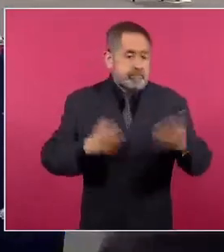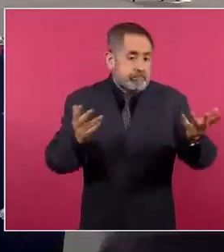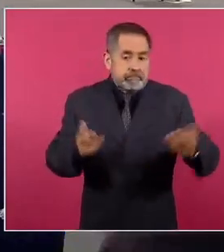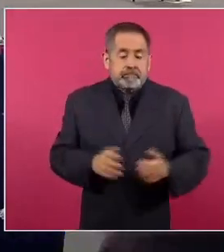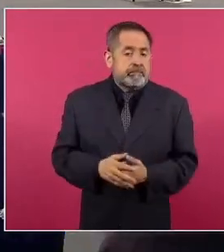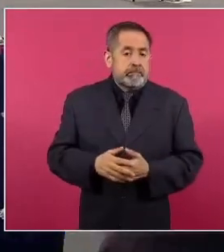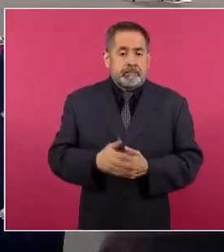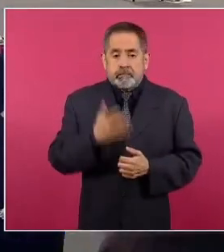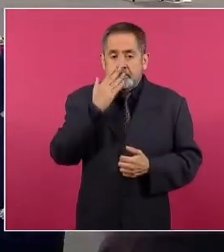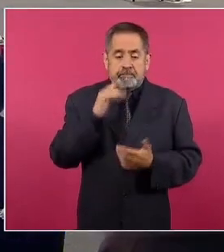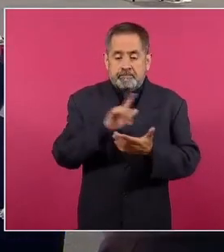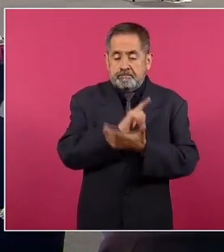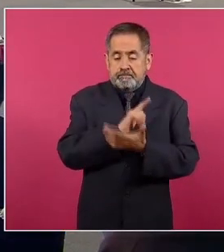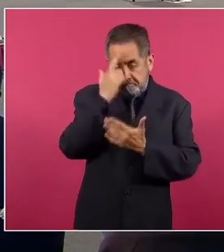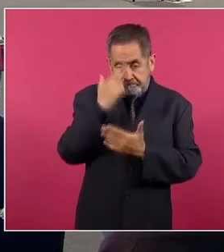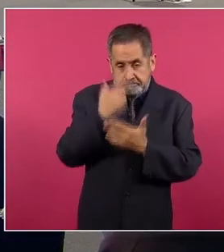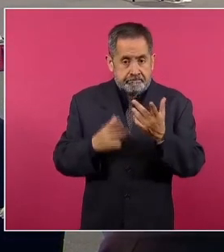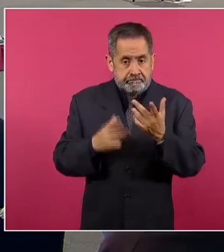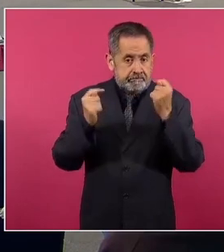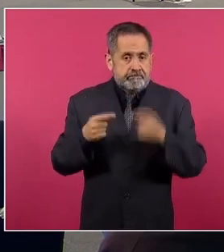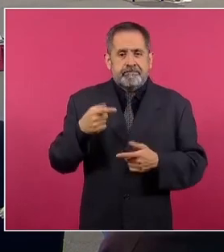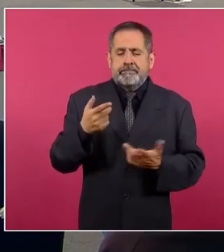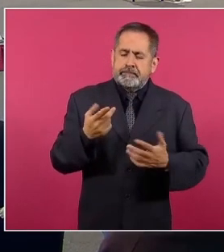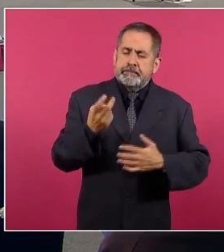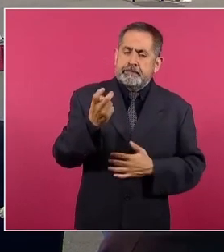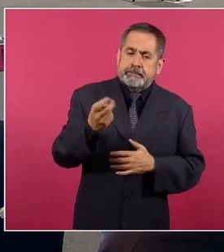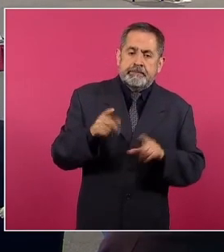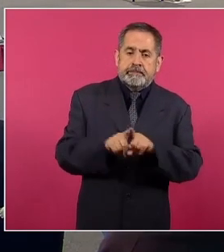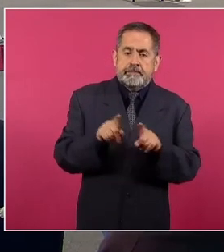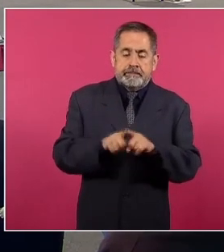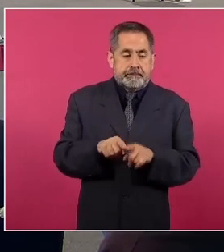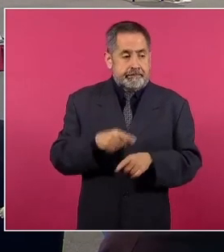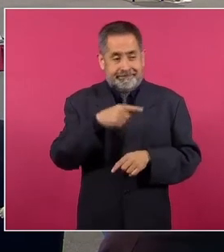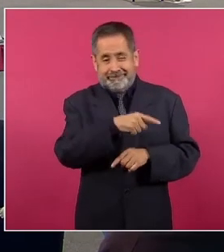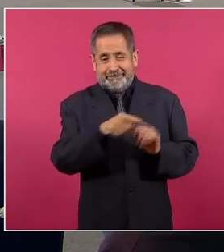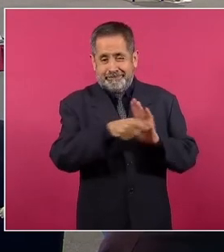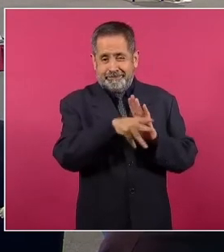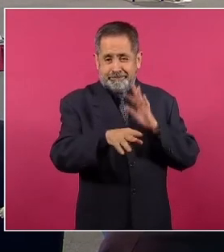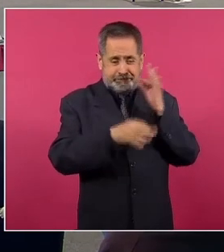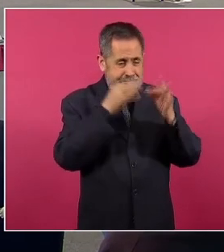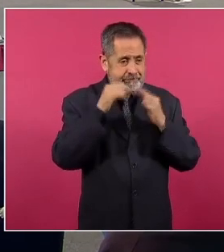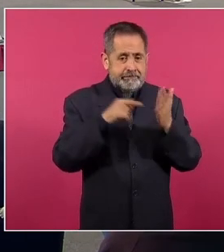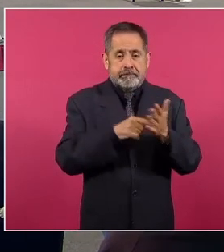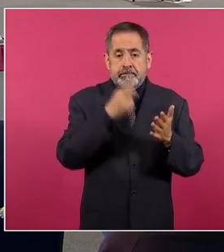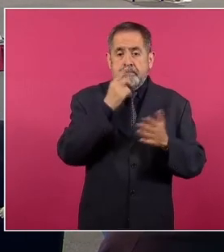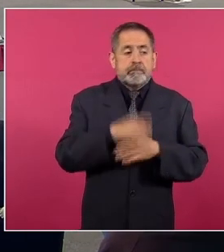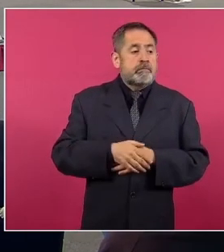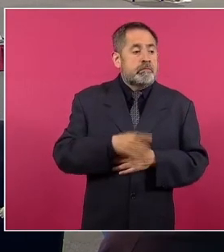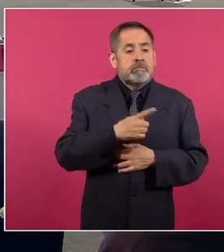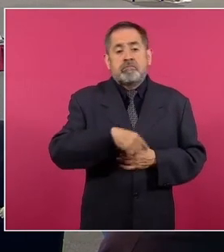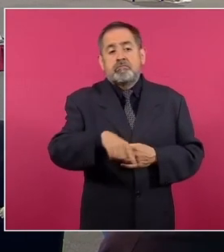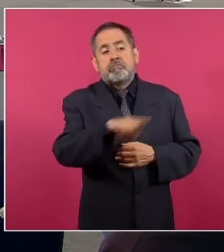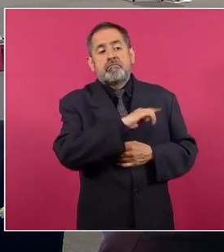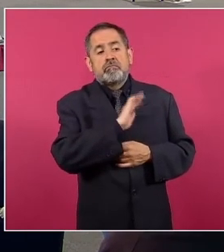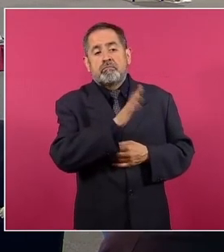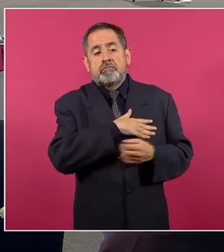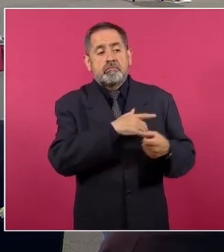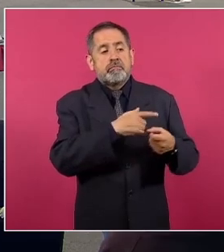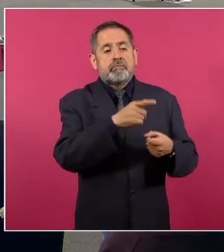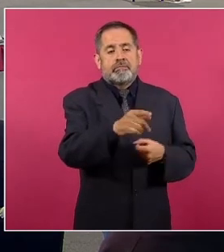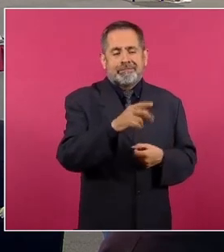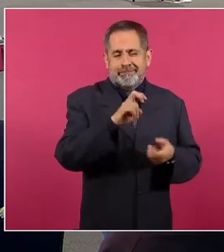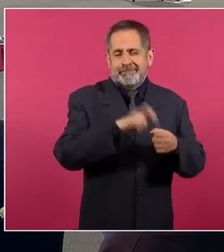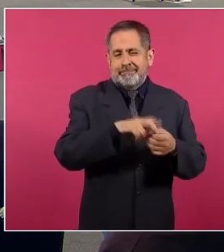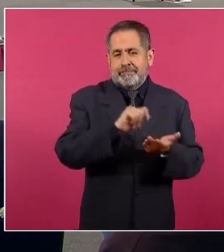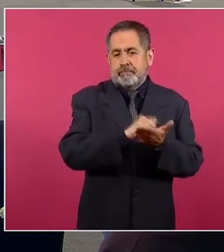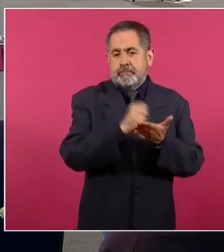sistema y del mercado eléctrico. Asimismo, la nota dice que los clientes de la empresa española en Tamaulipas